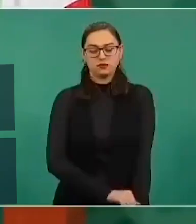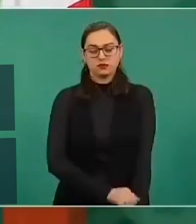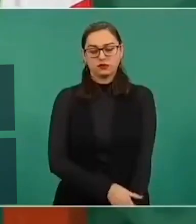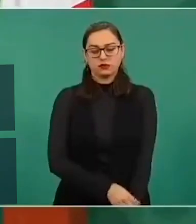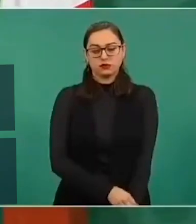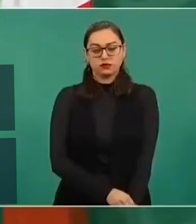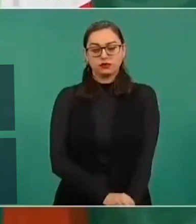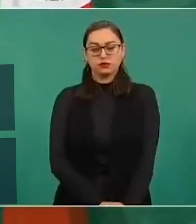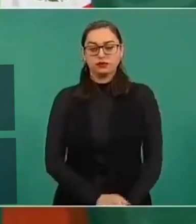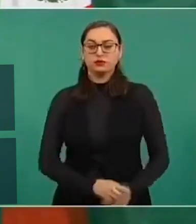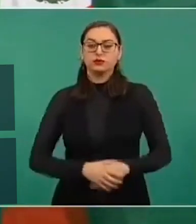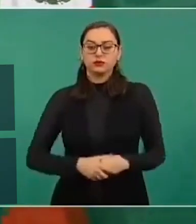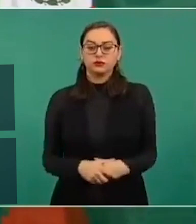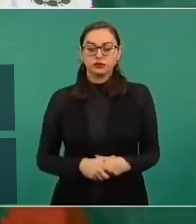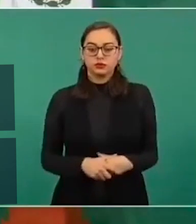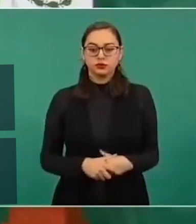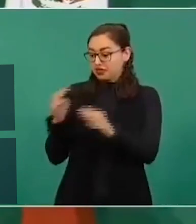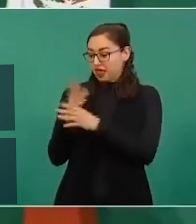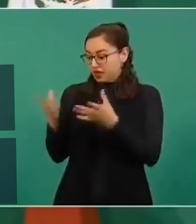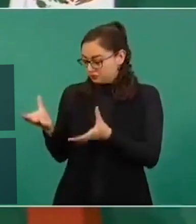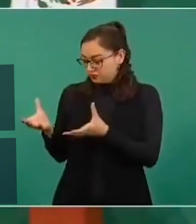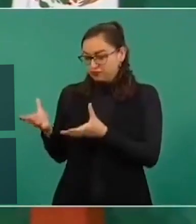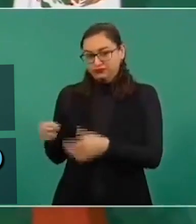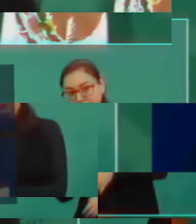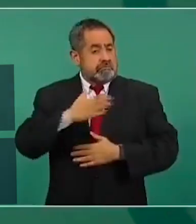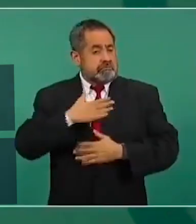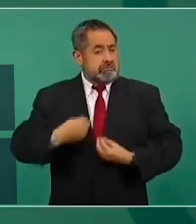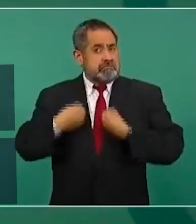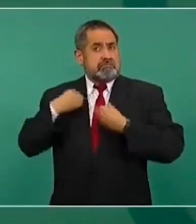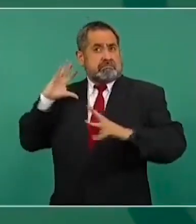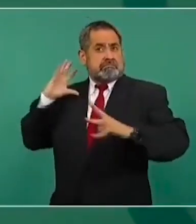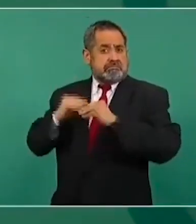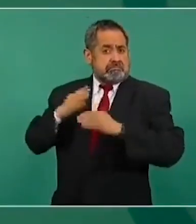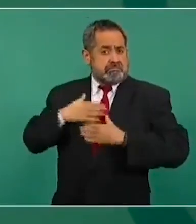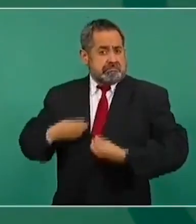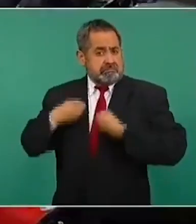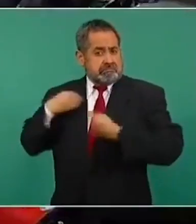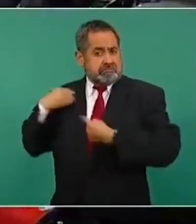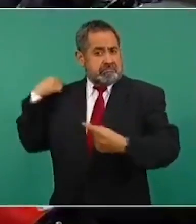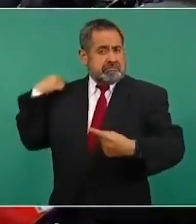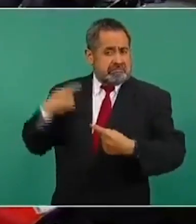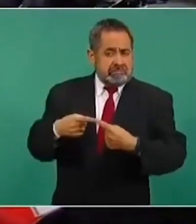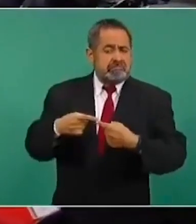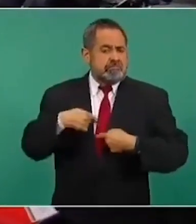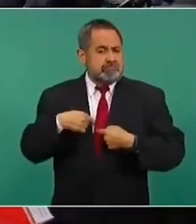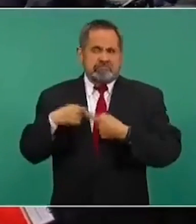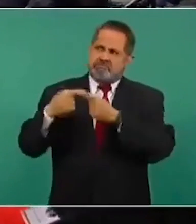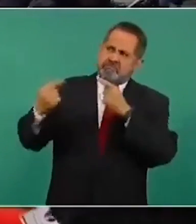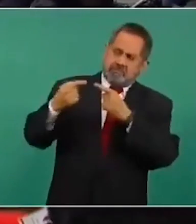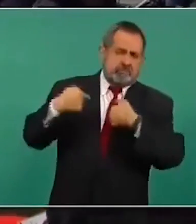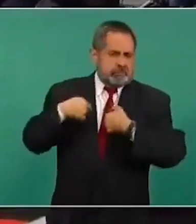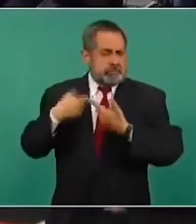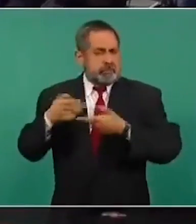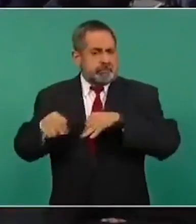le entregan el material a Televisa. Y vámonos, como opositor, viví dos momentos muy